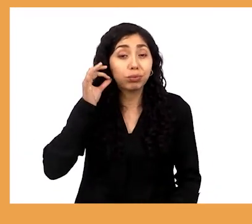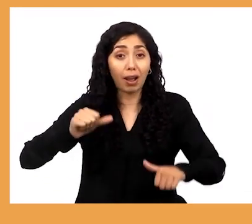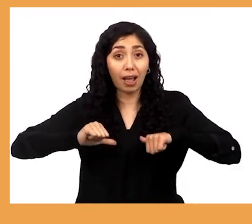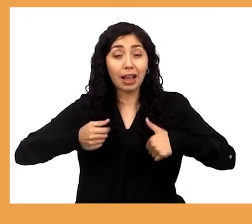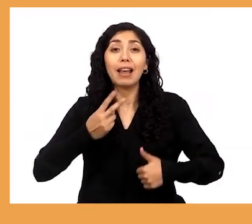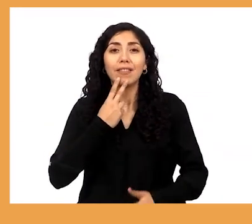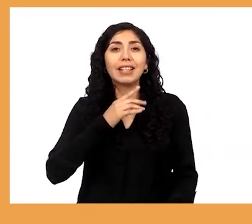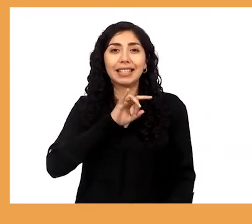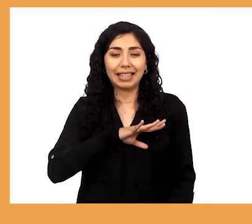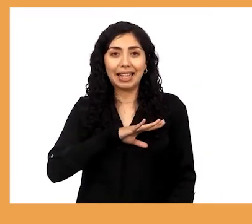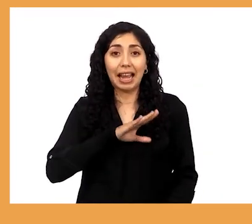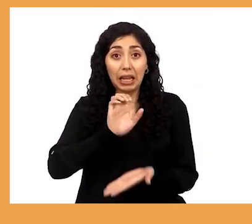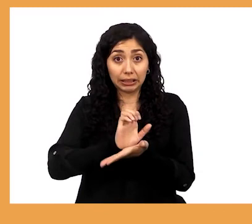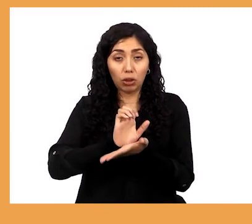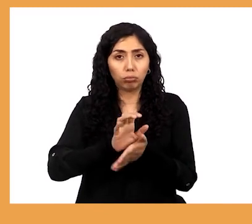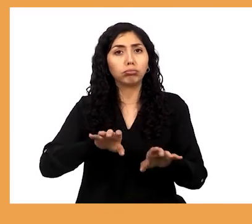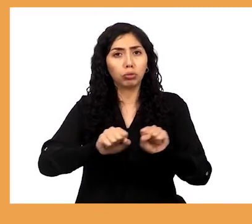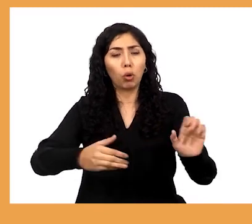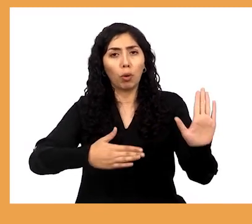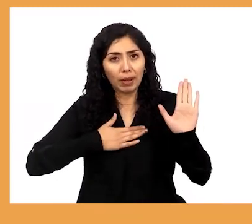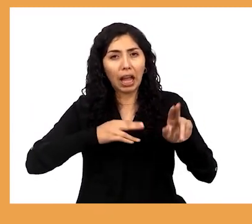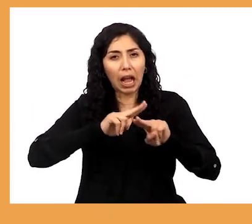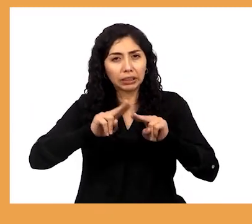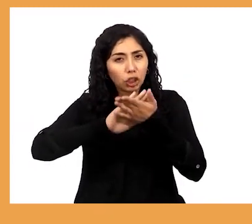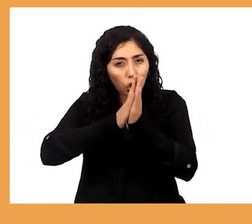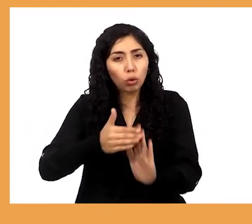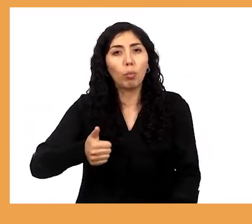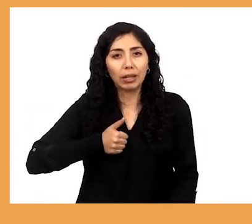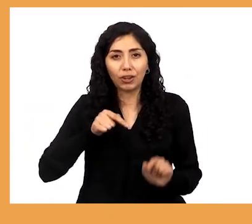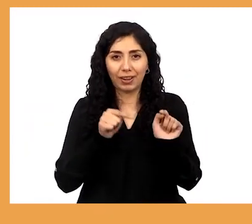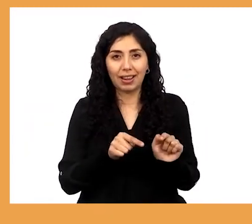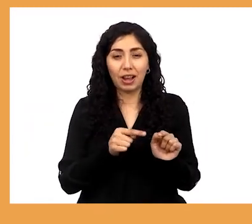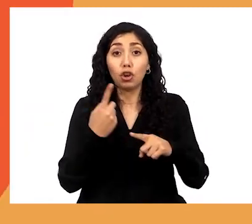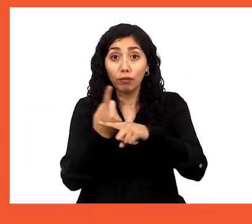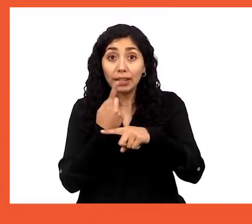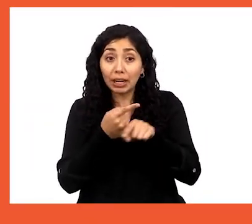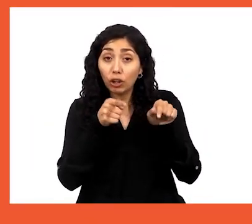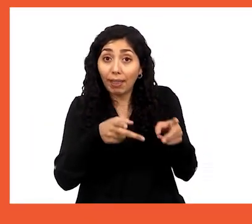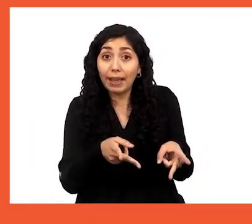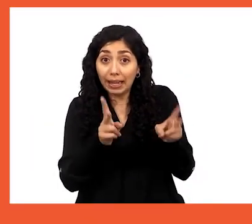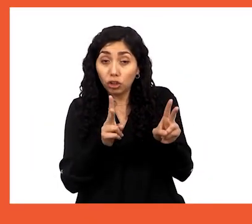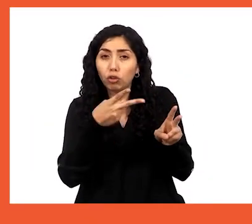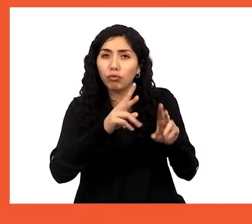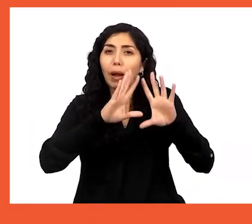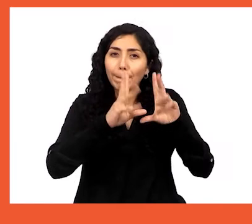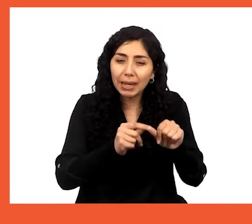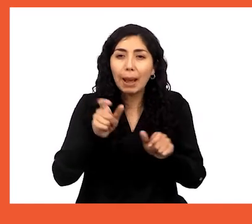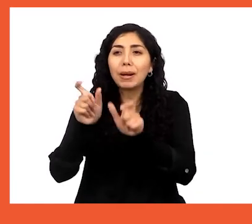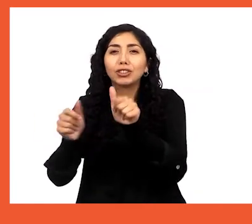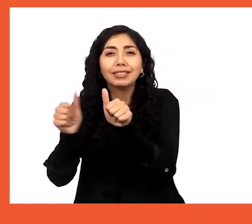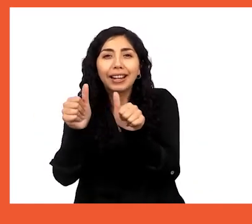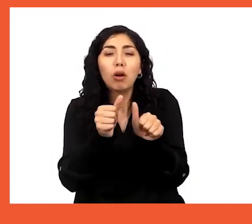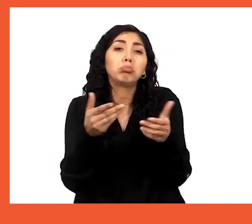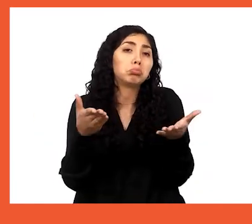adolescentes que viven en Chile. Y el Estado se comprometió a hacer todo lo necesario para cumplir con ella. Conversar sobre estos derechos con tu